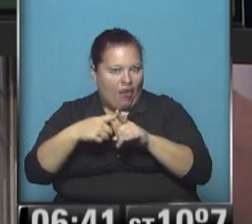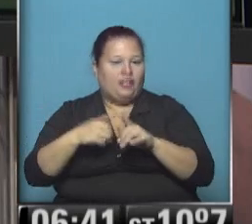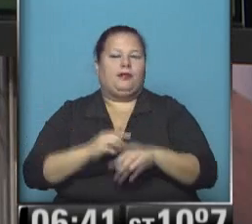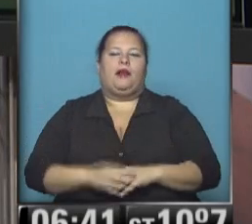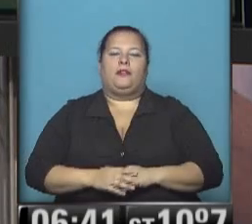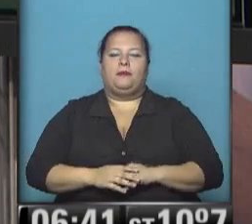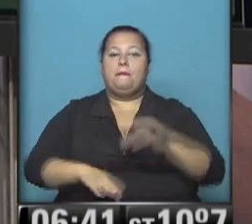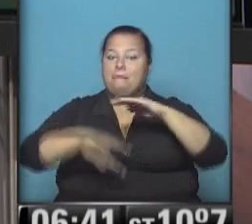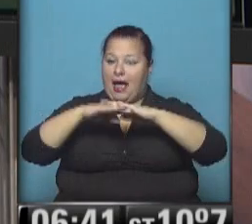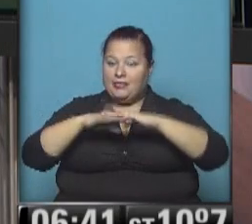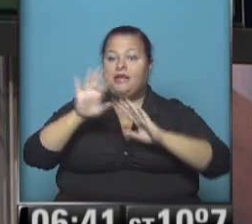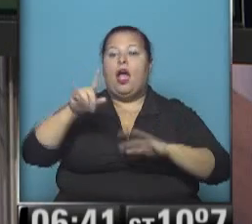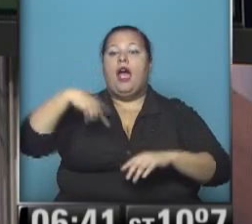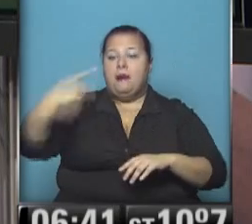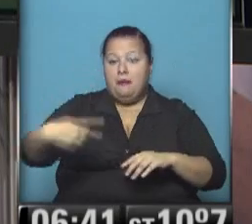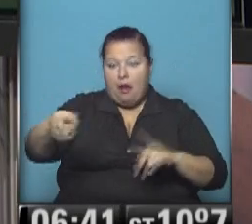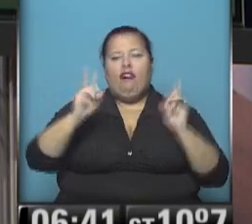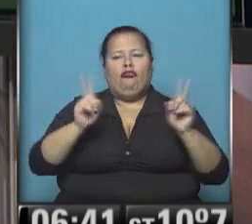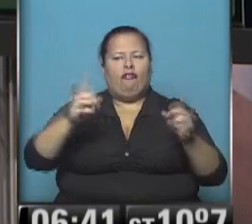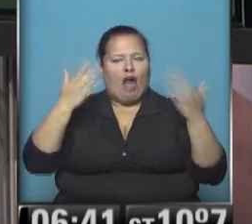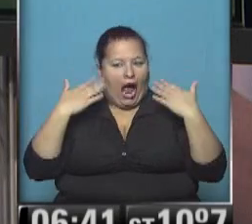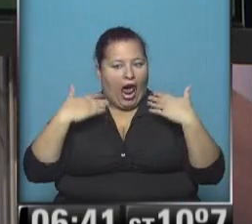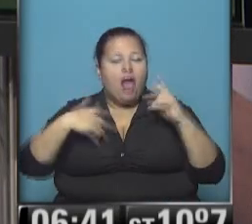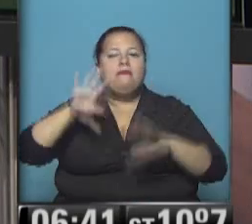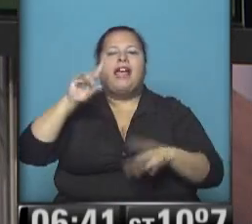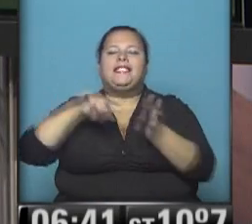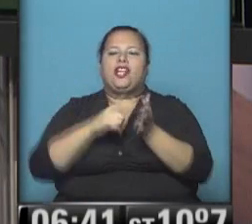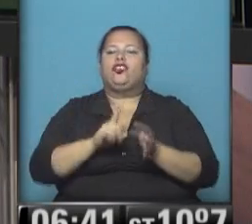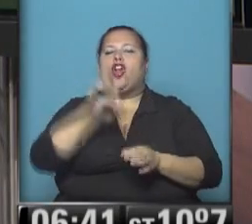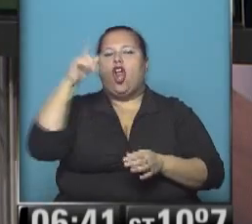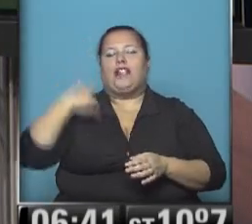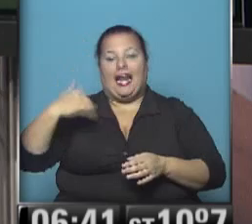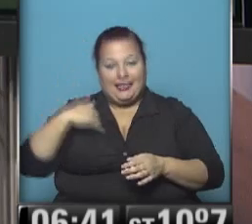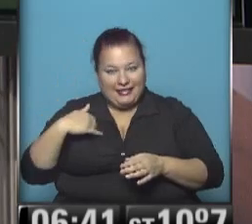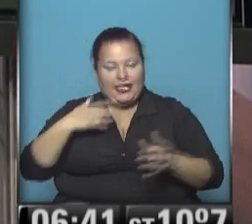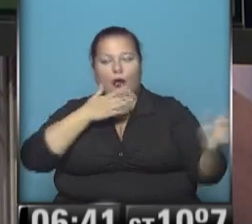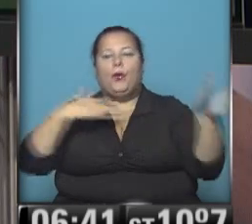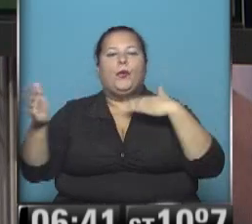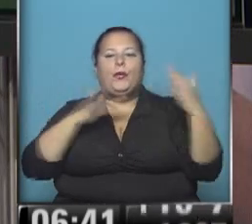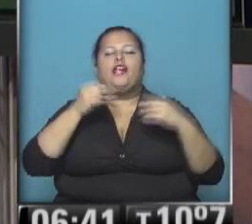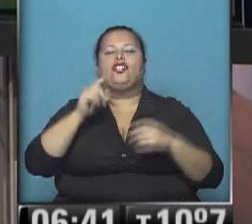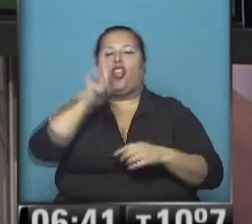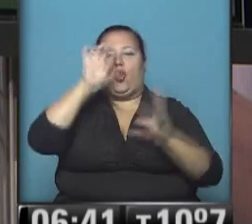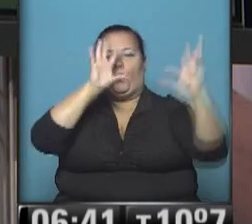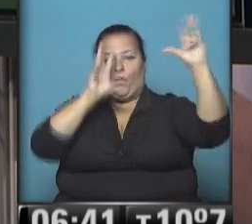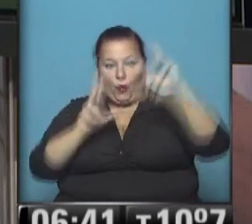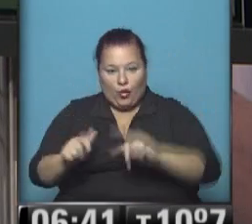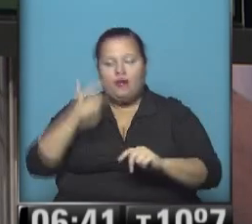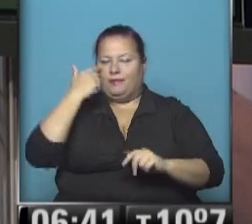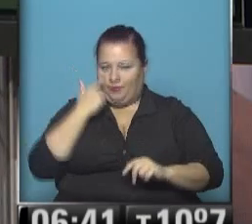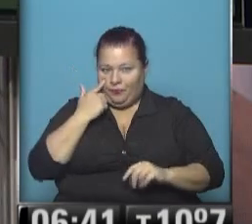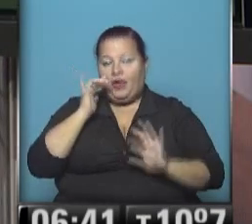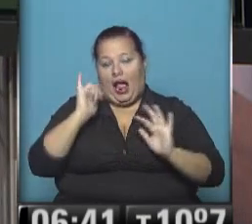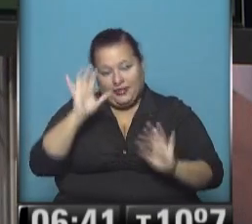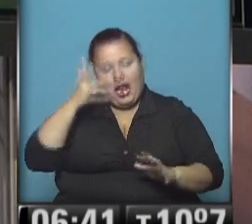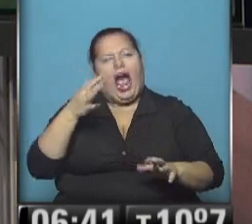temperatura máxima los próximos días seguirá el calorcito especialmente en el centro y norte argentino con vientos del sector norte así que ténganlo en cuenta es un